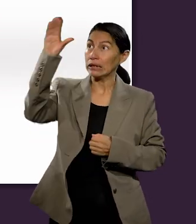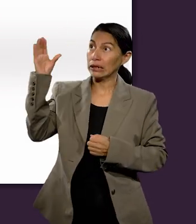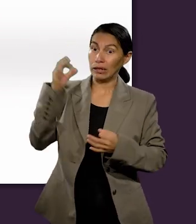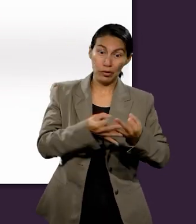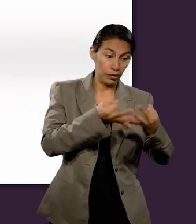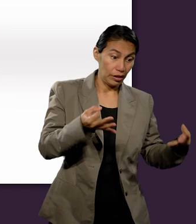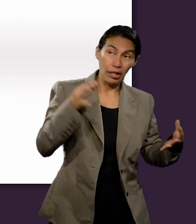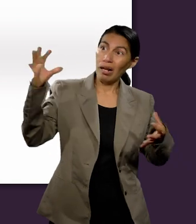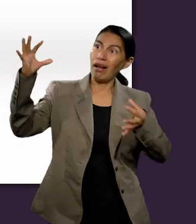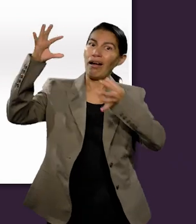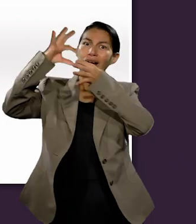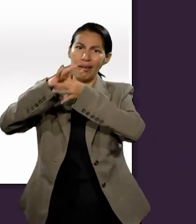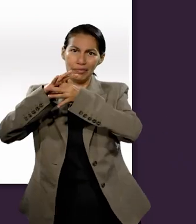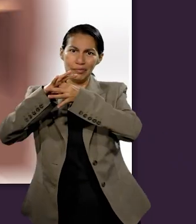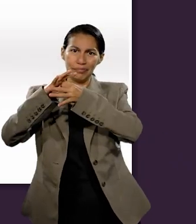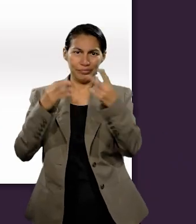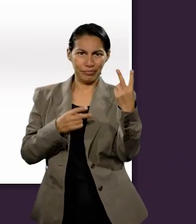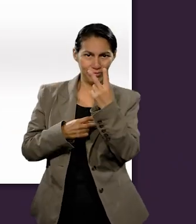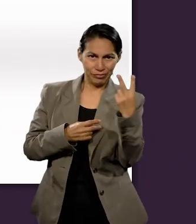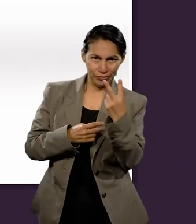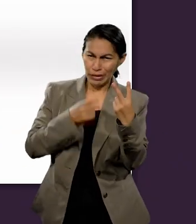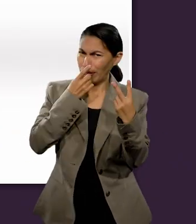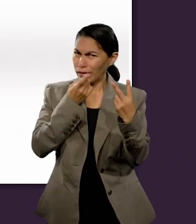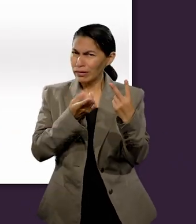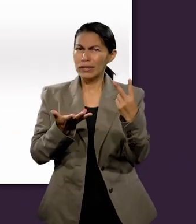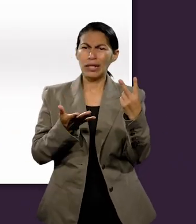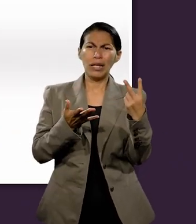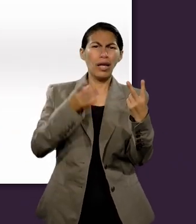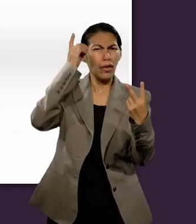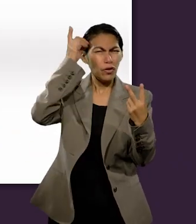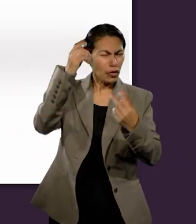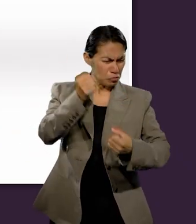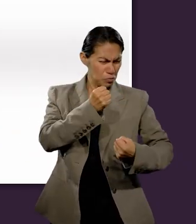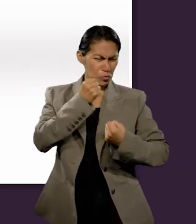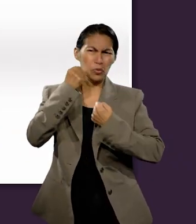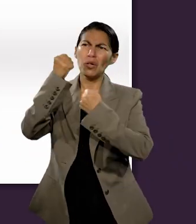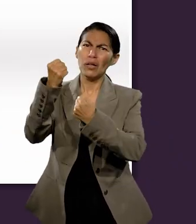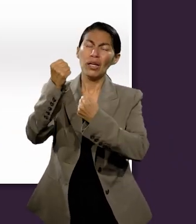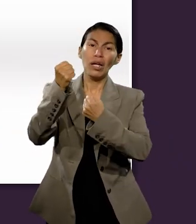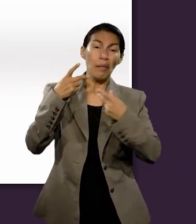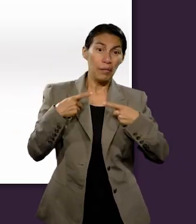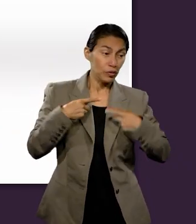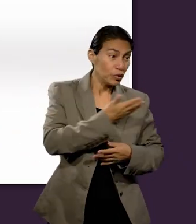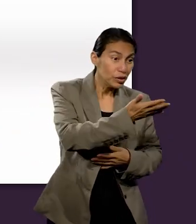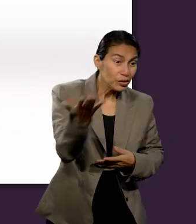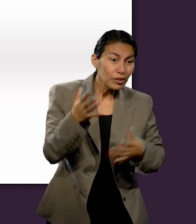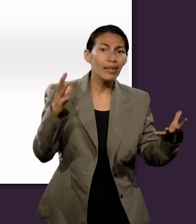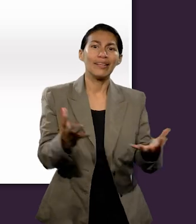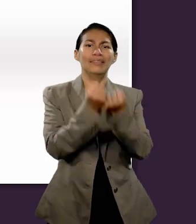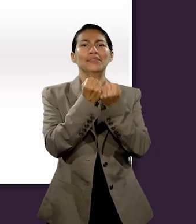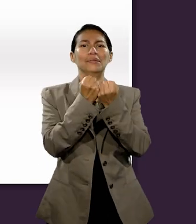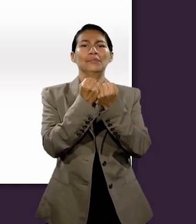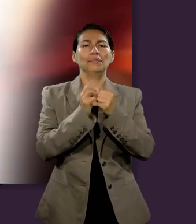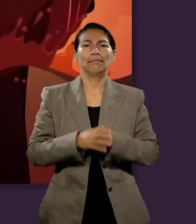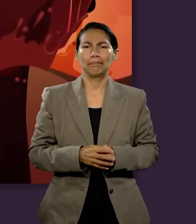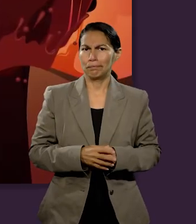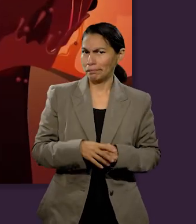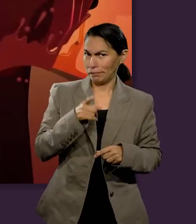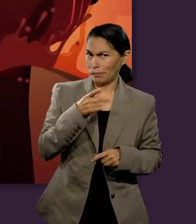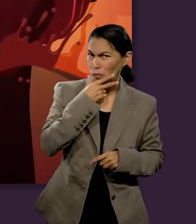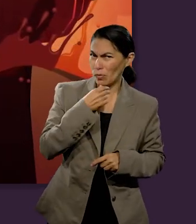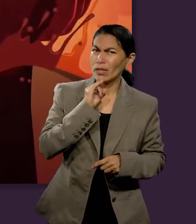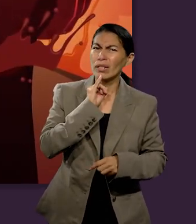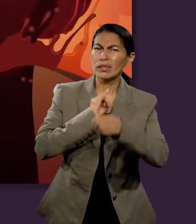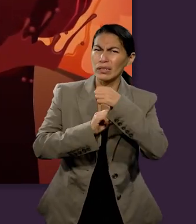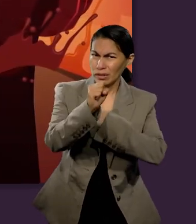clave en el libro de Isaías. El cielo y la tierra a menudo se mencionan en el contexto del poder